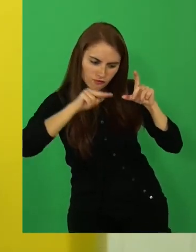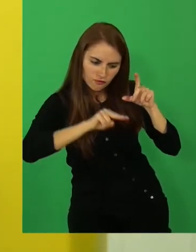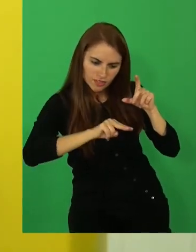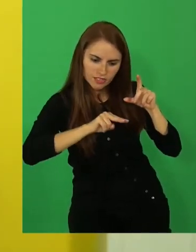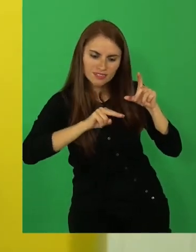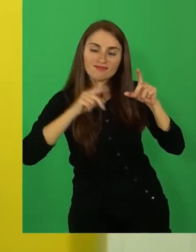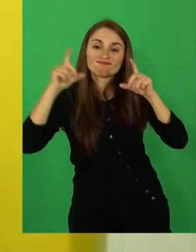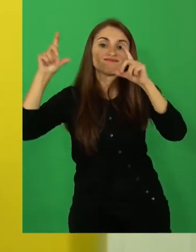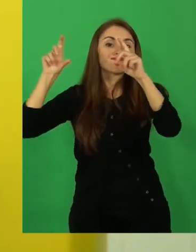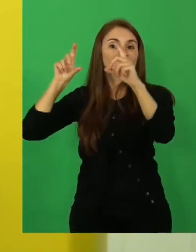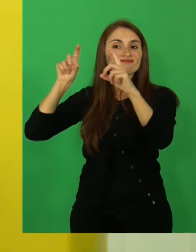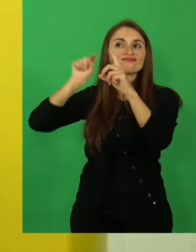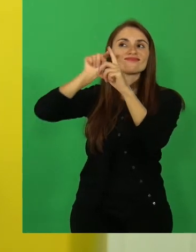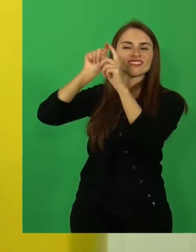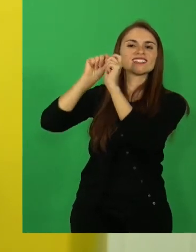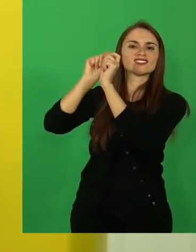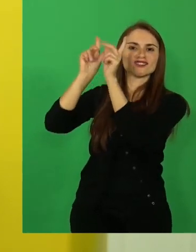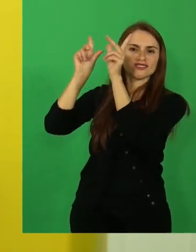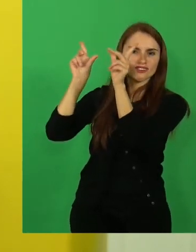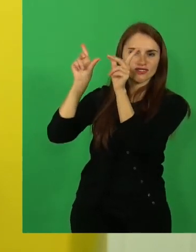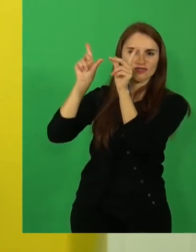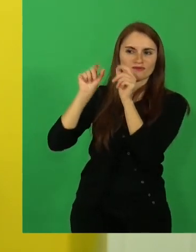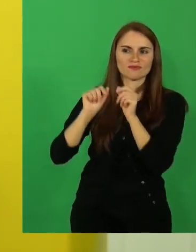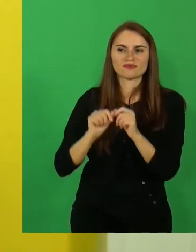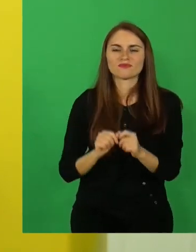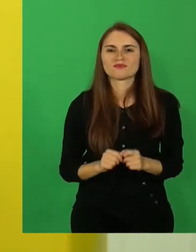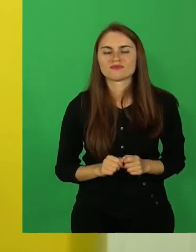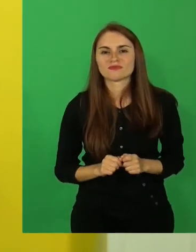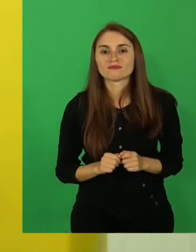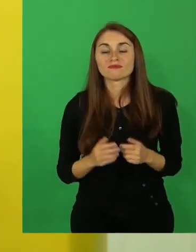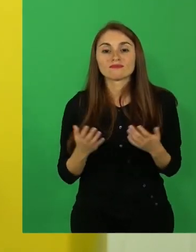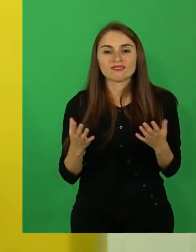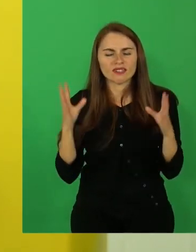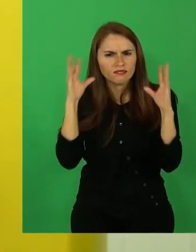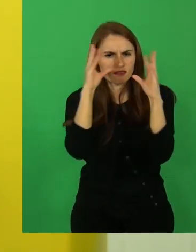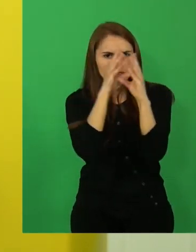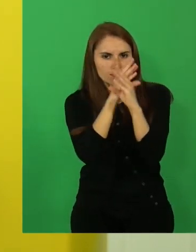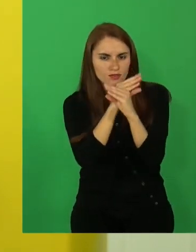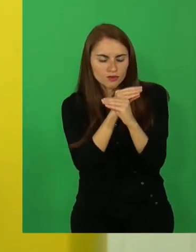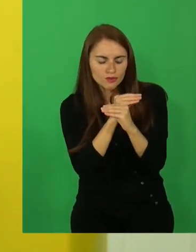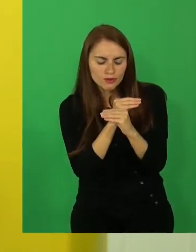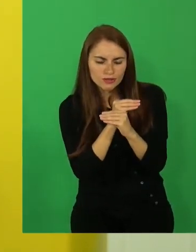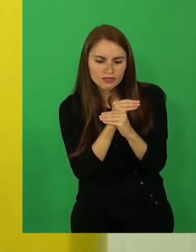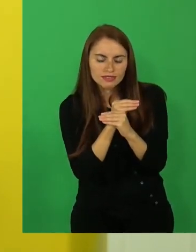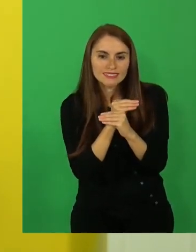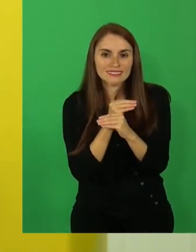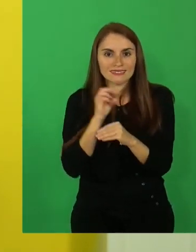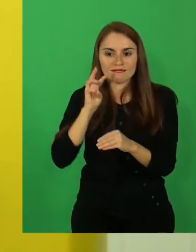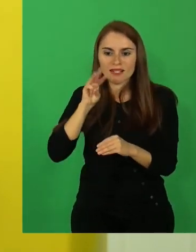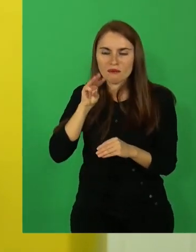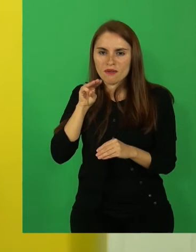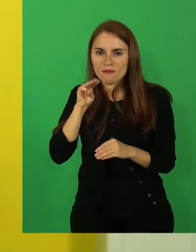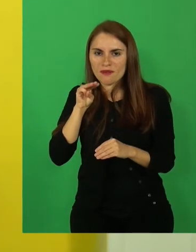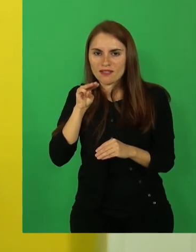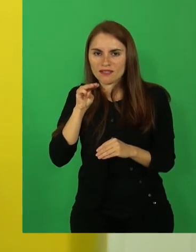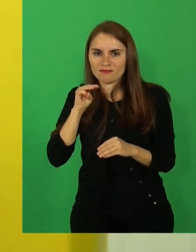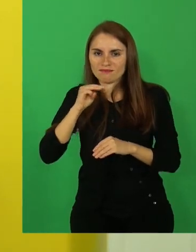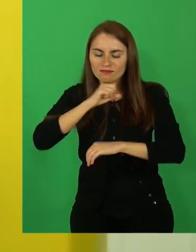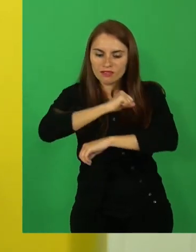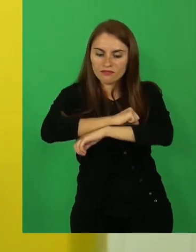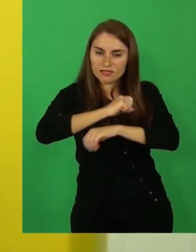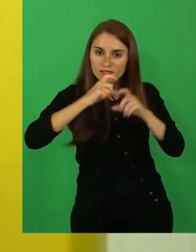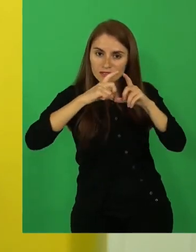a través del sol. En la noche era la madre quien